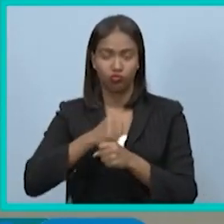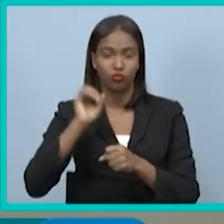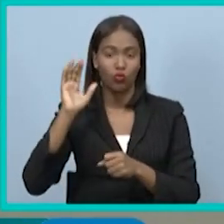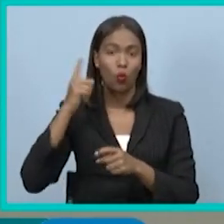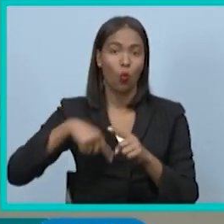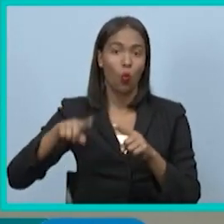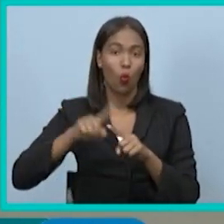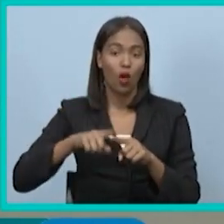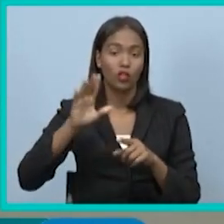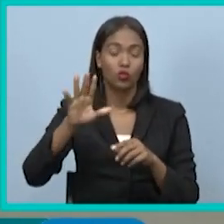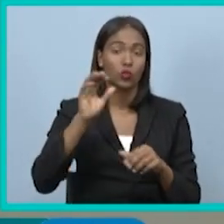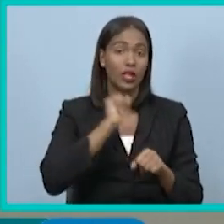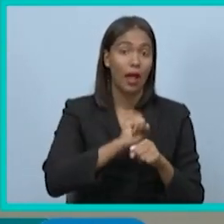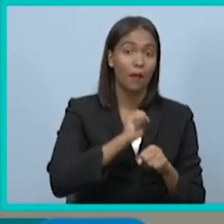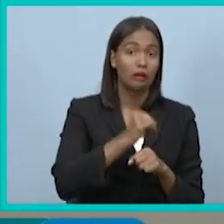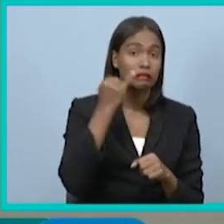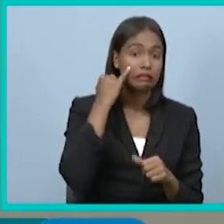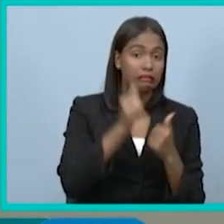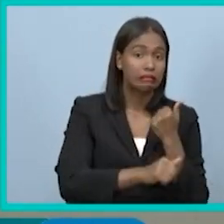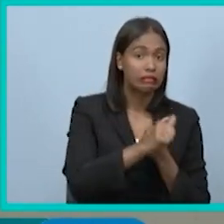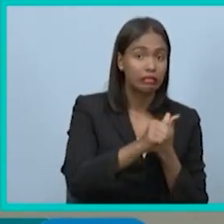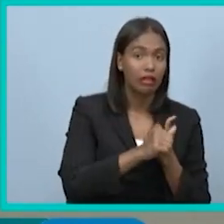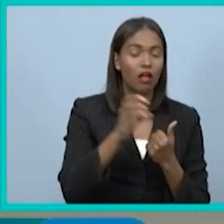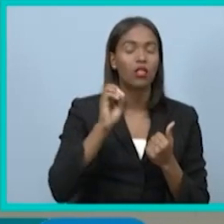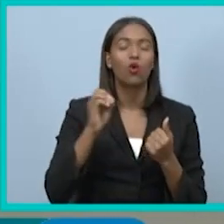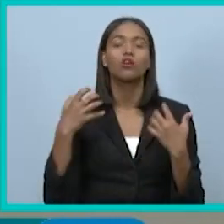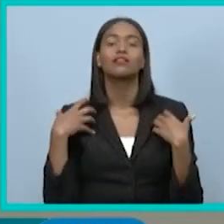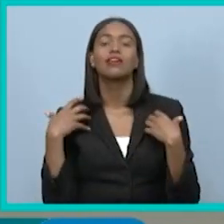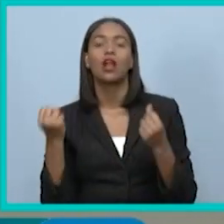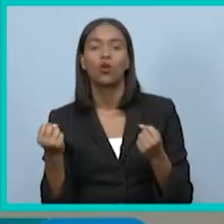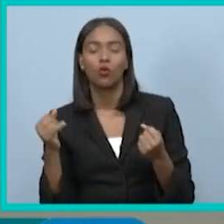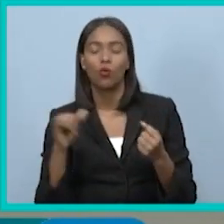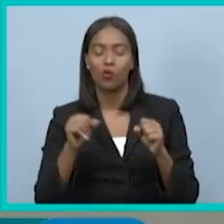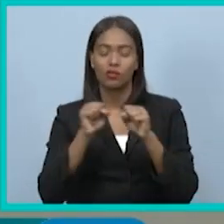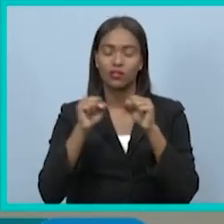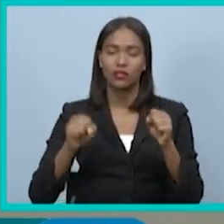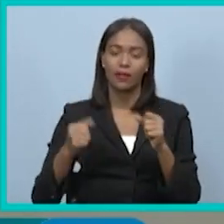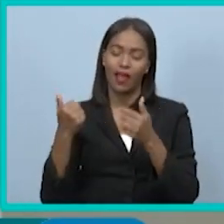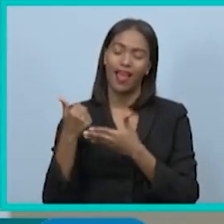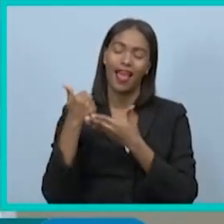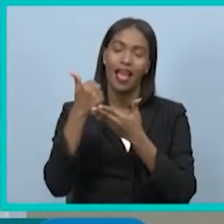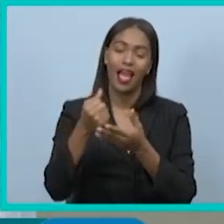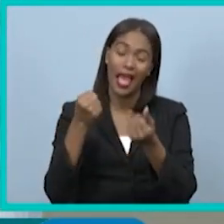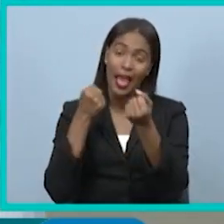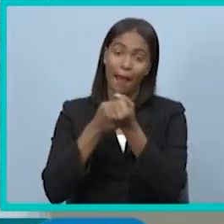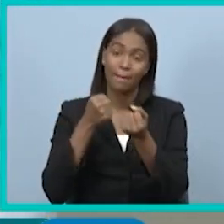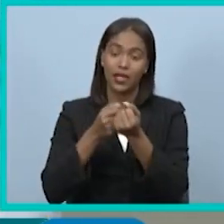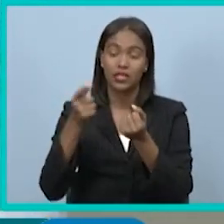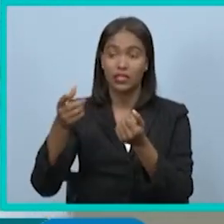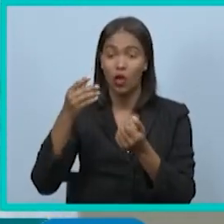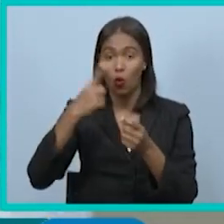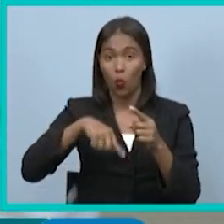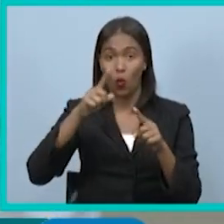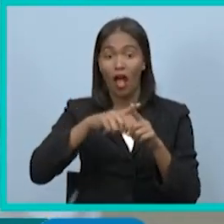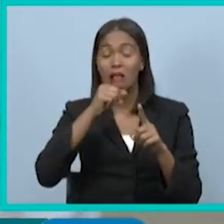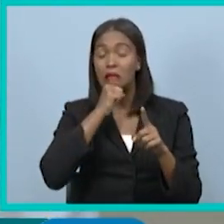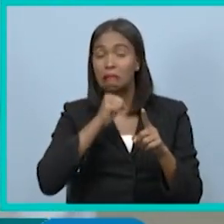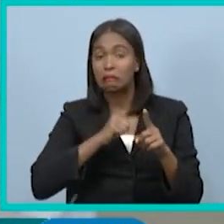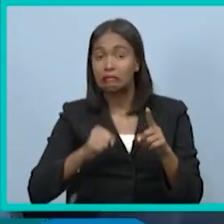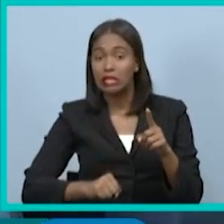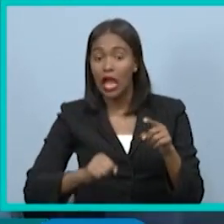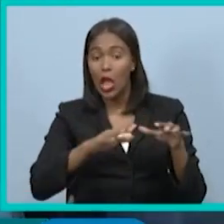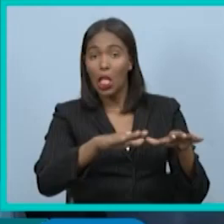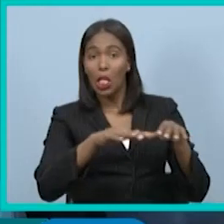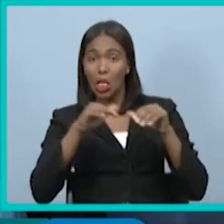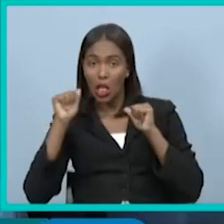de salud y tenga un sistema previsional que le garantice pensiones al retiro.